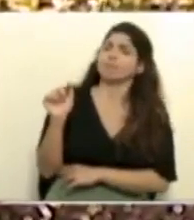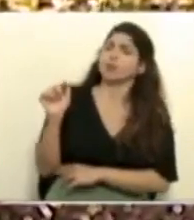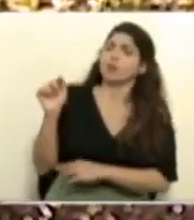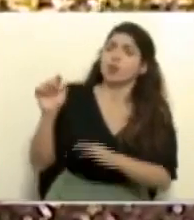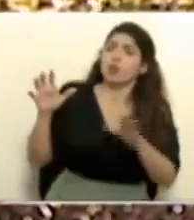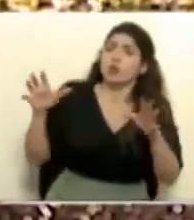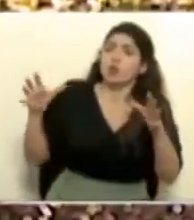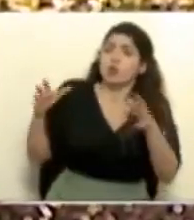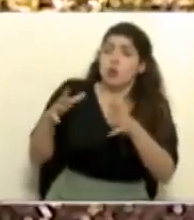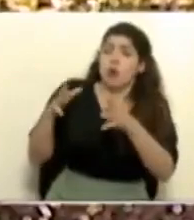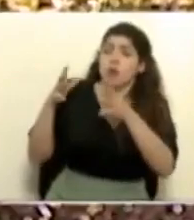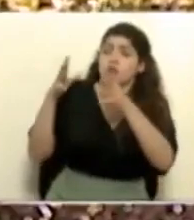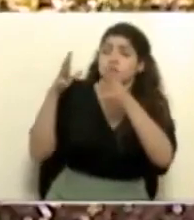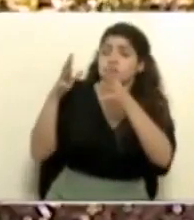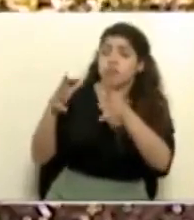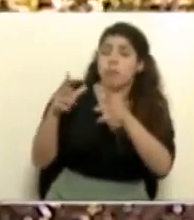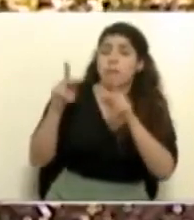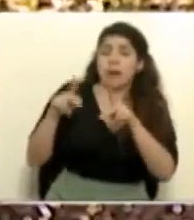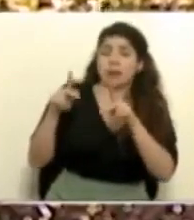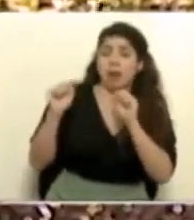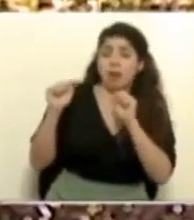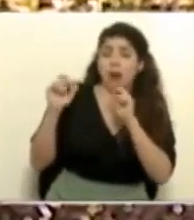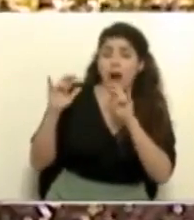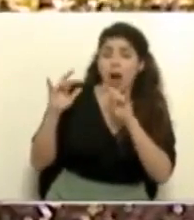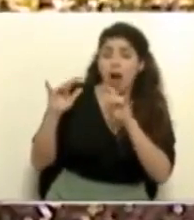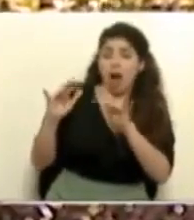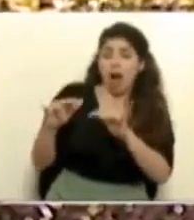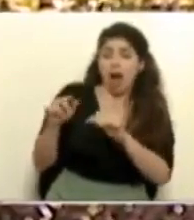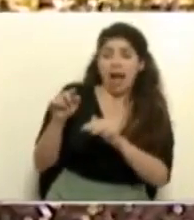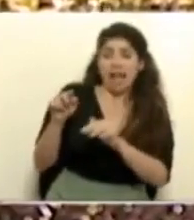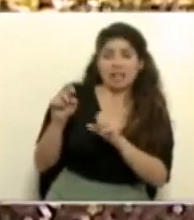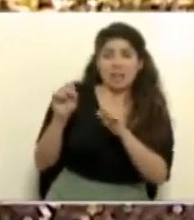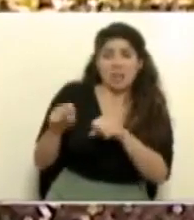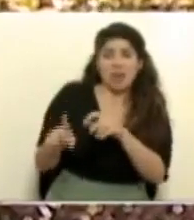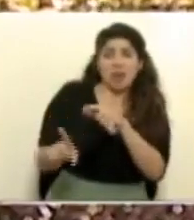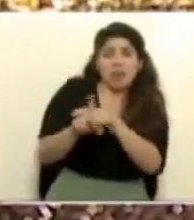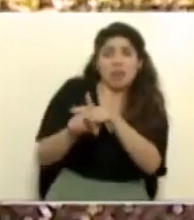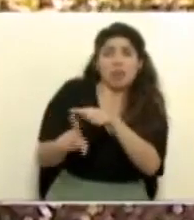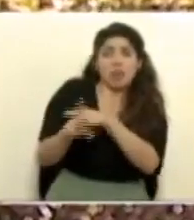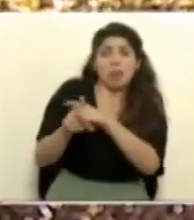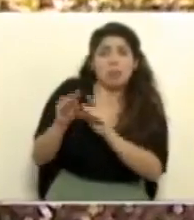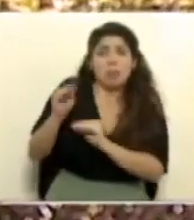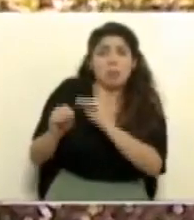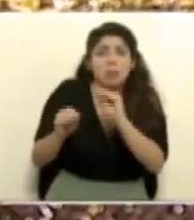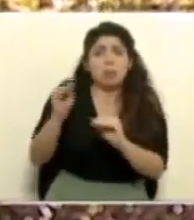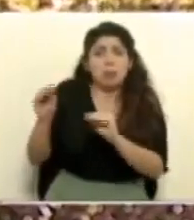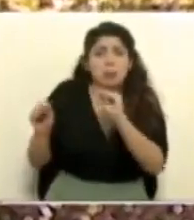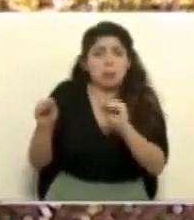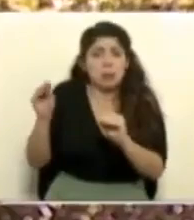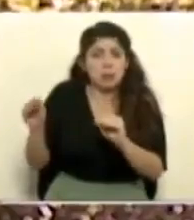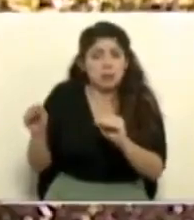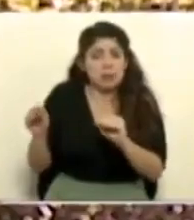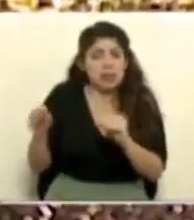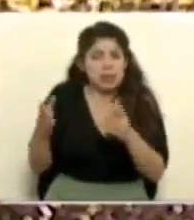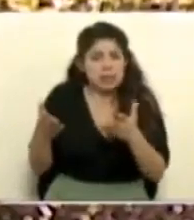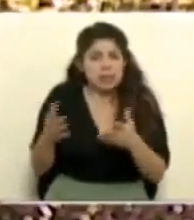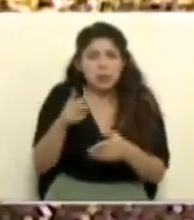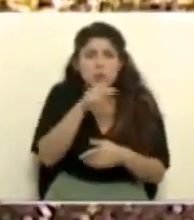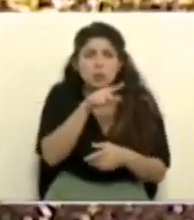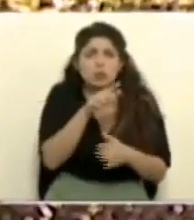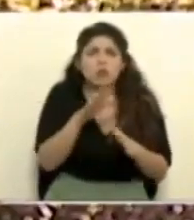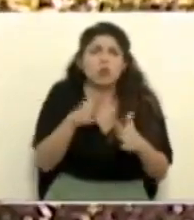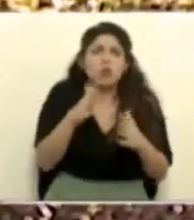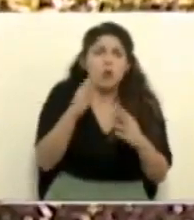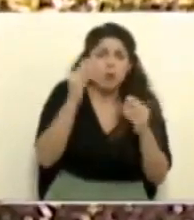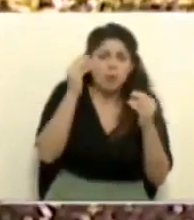grupos tan grandes de personas también podrían surgir brotes de contagio. ¿Hasta dónde ustedes están valorando